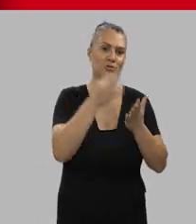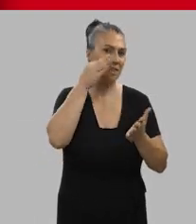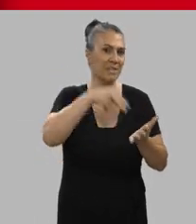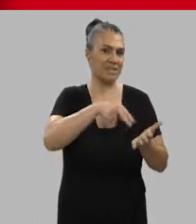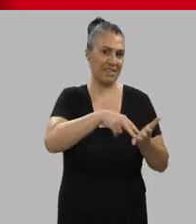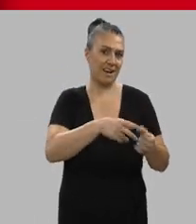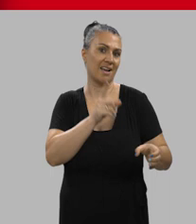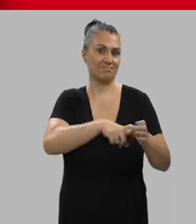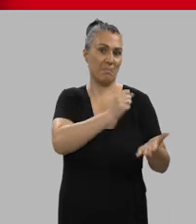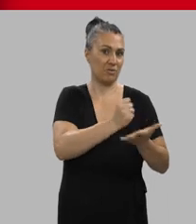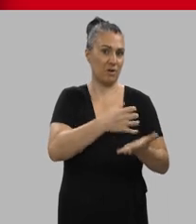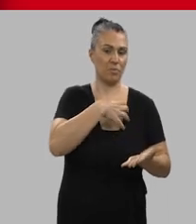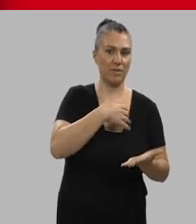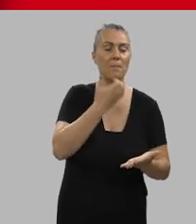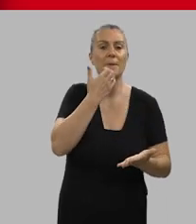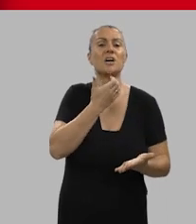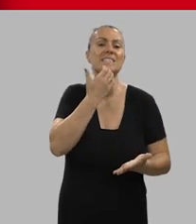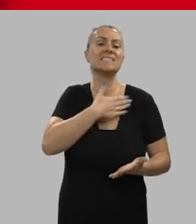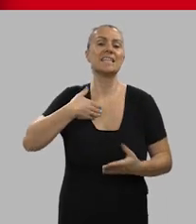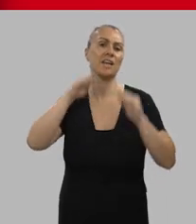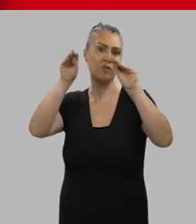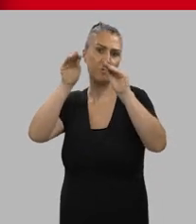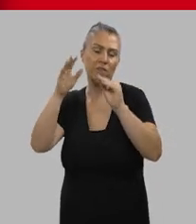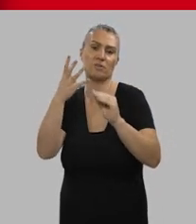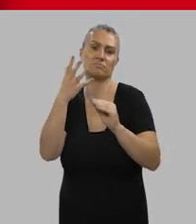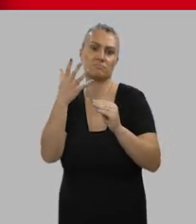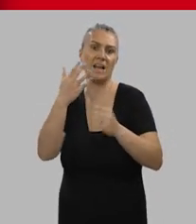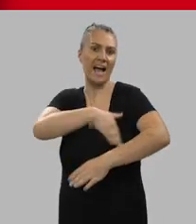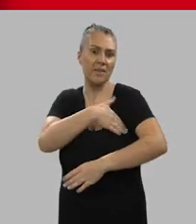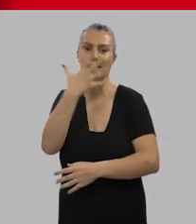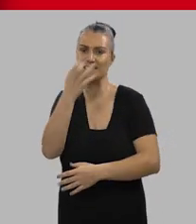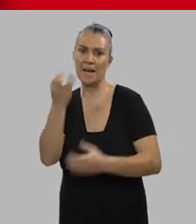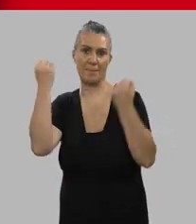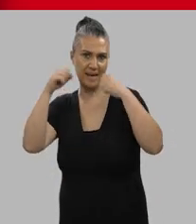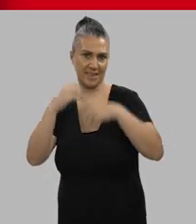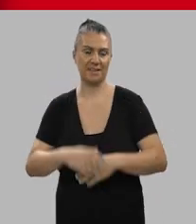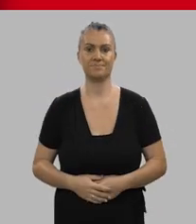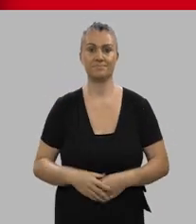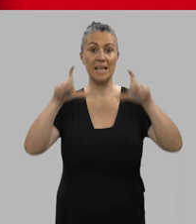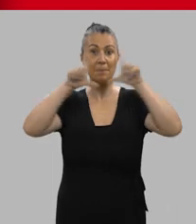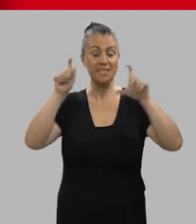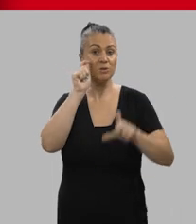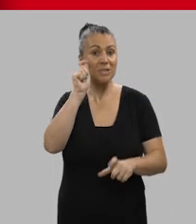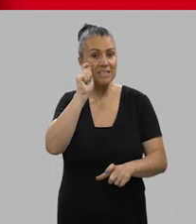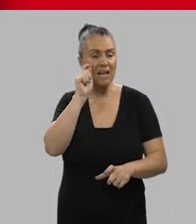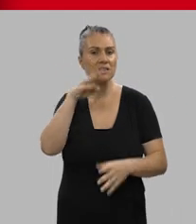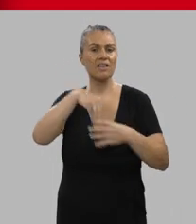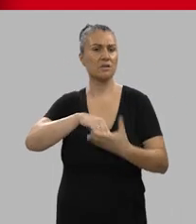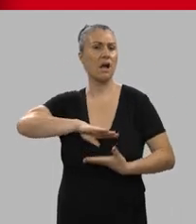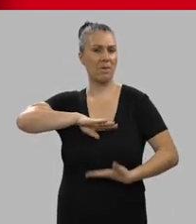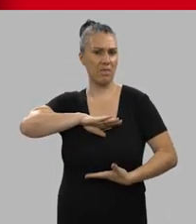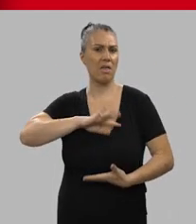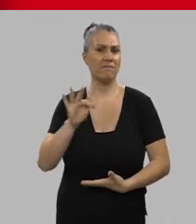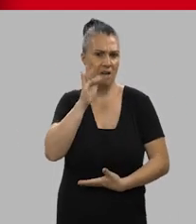y quieran recibir una formación académica, seria, profesional y práctica. Las empresas turísticas cuentan con una